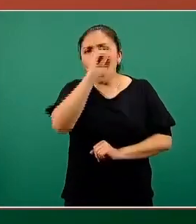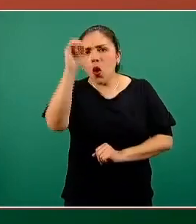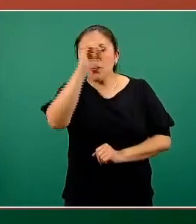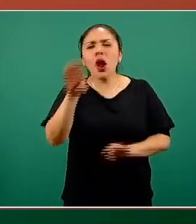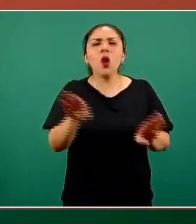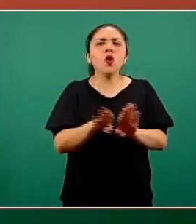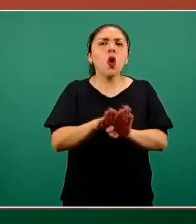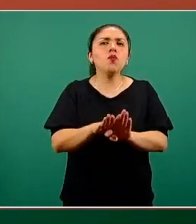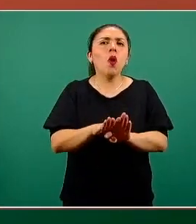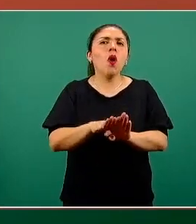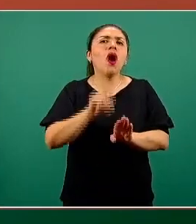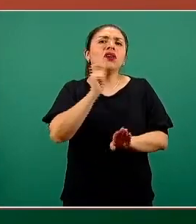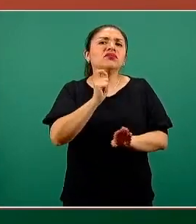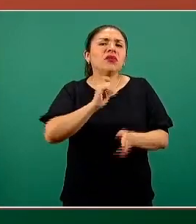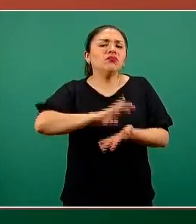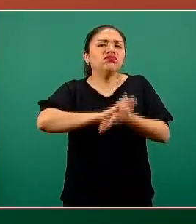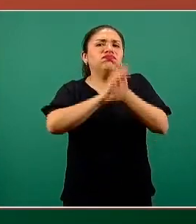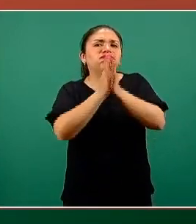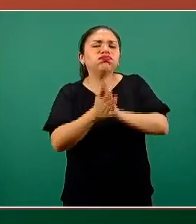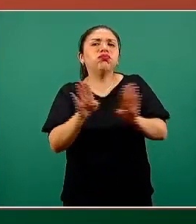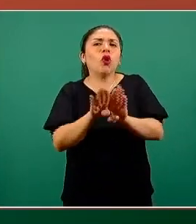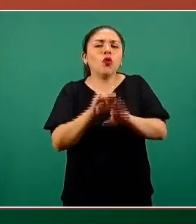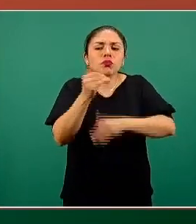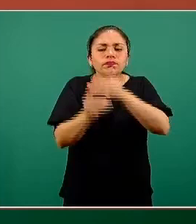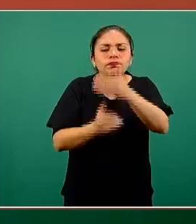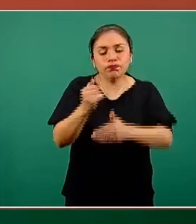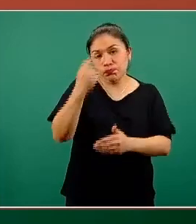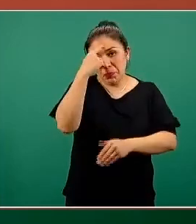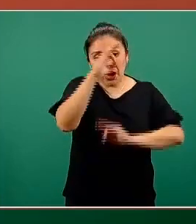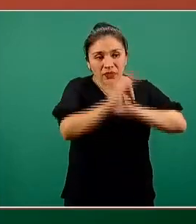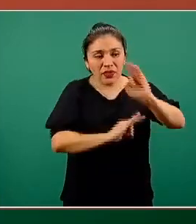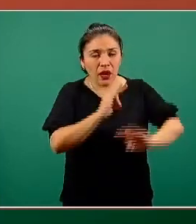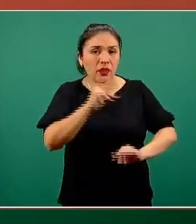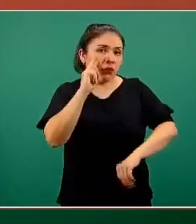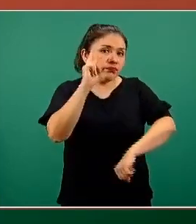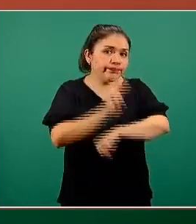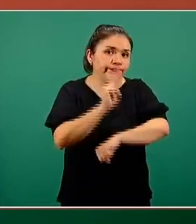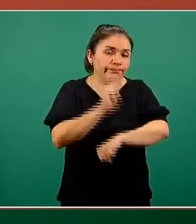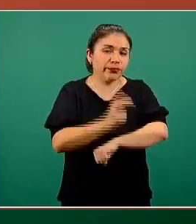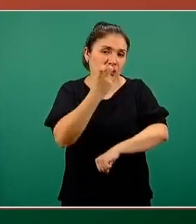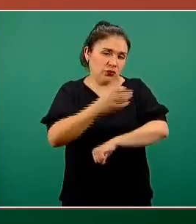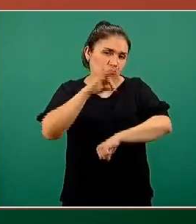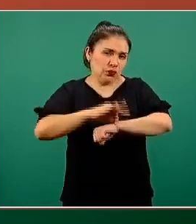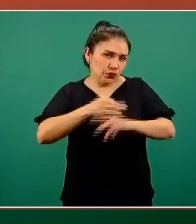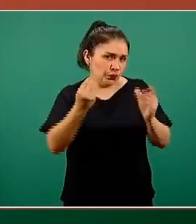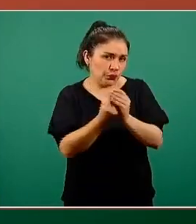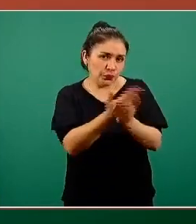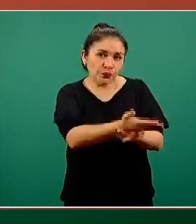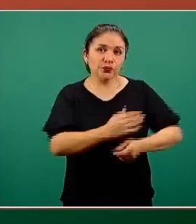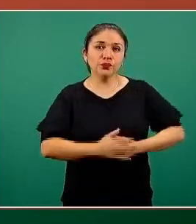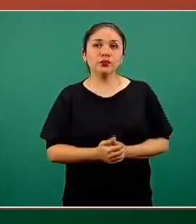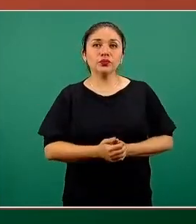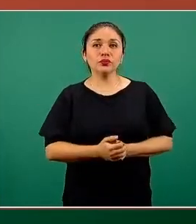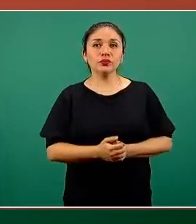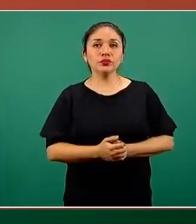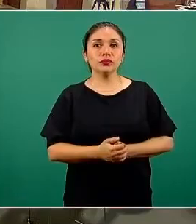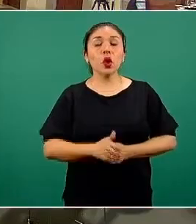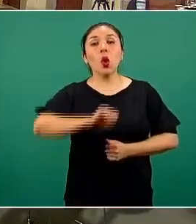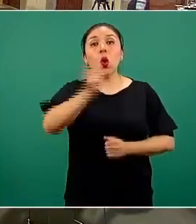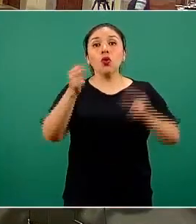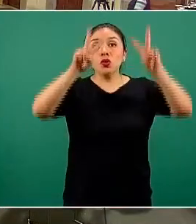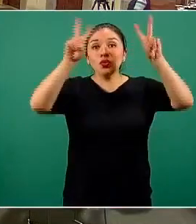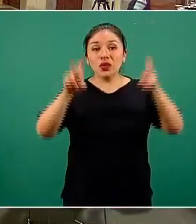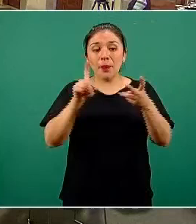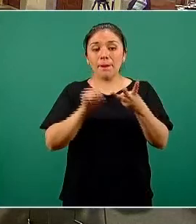al curso de su manejo, de su tratamiento, de su vigilancia médica. Pasando al otro